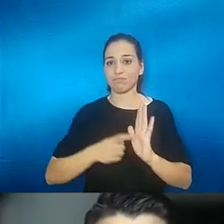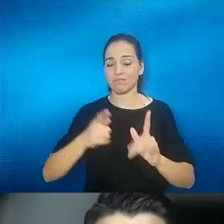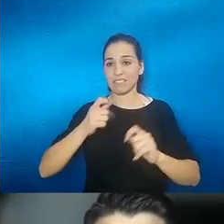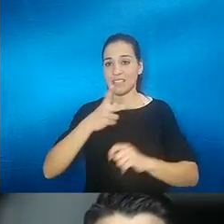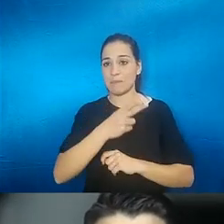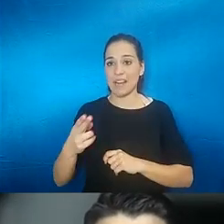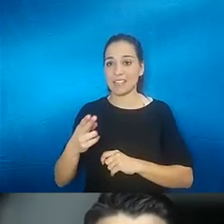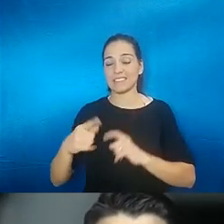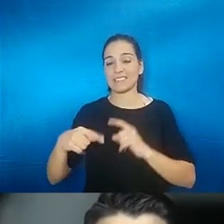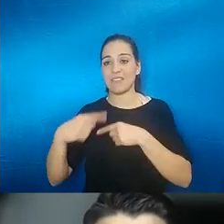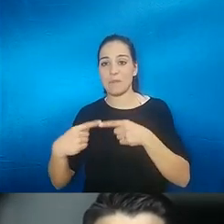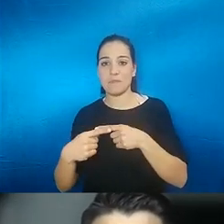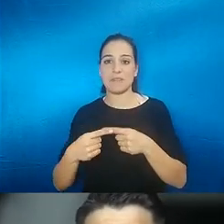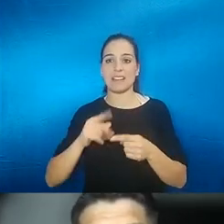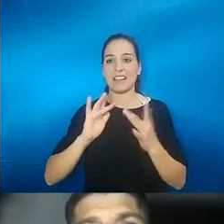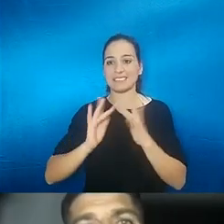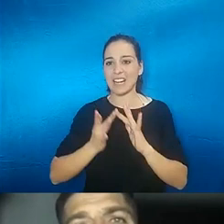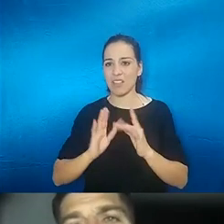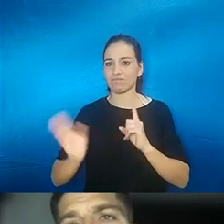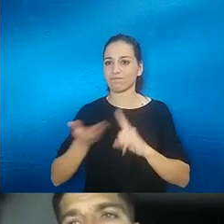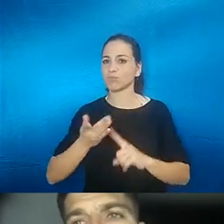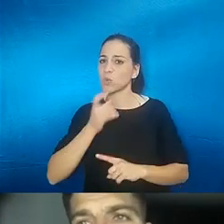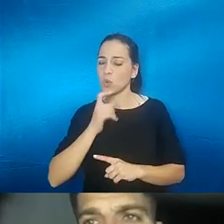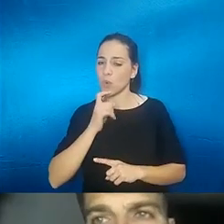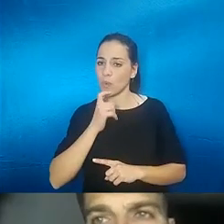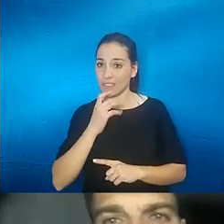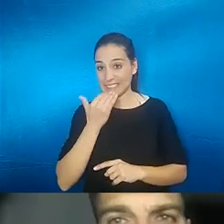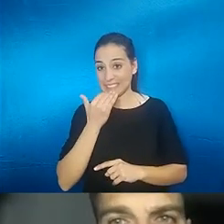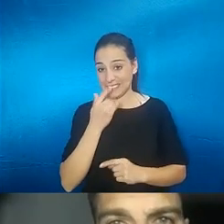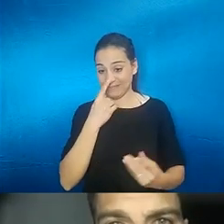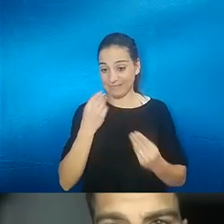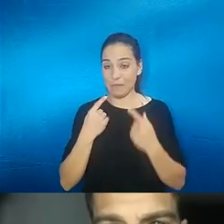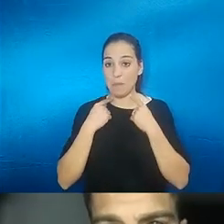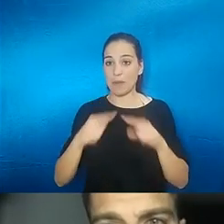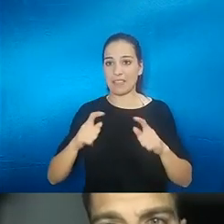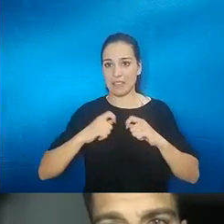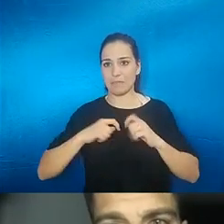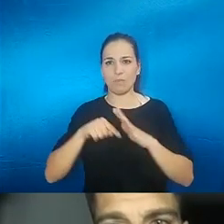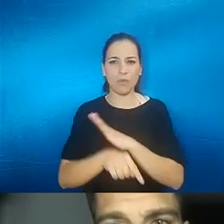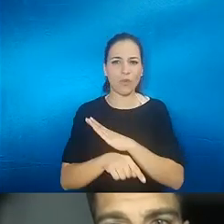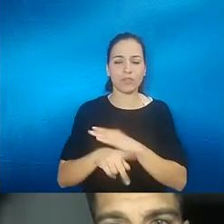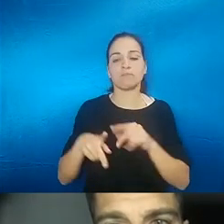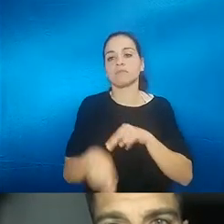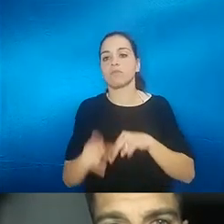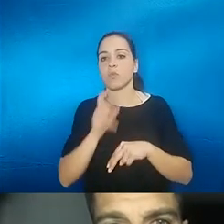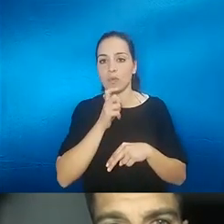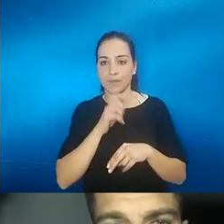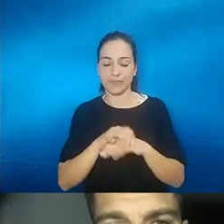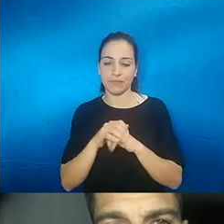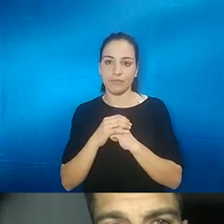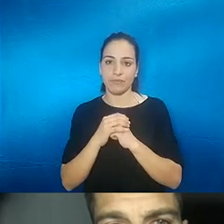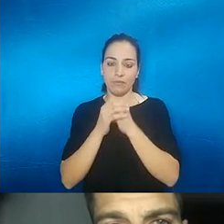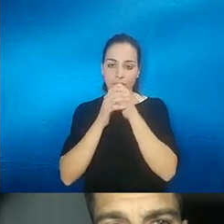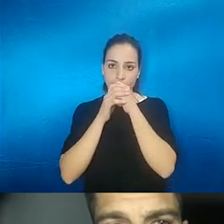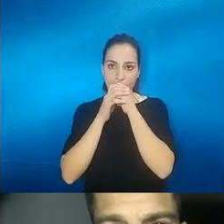familiares y si esa pérdida puede hacer que sea tan profunda puede sí como como